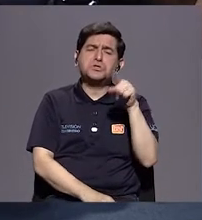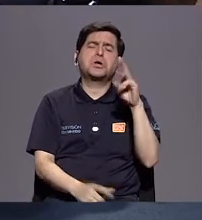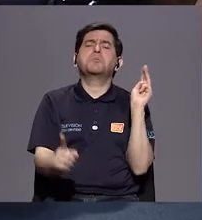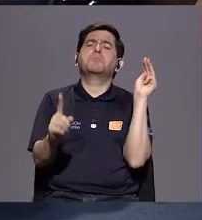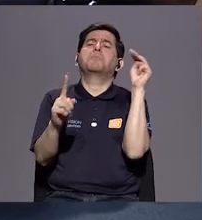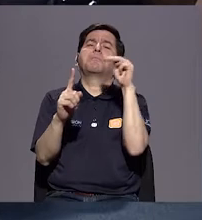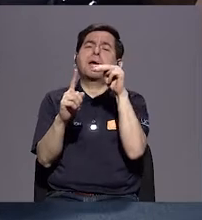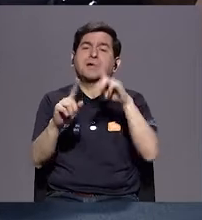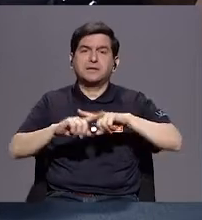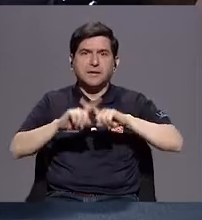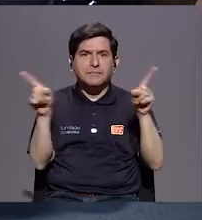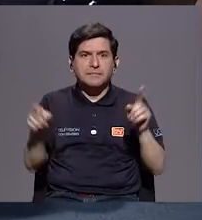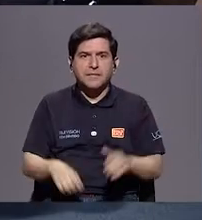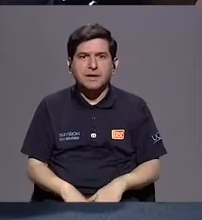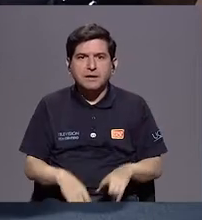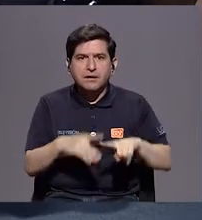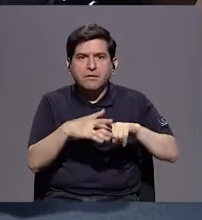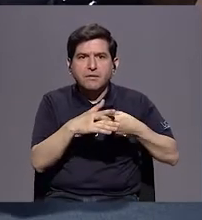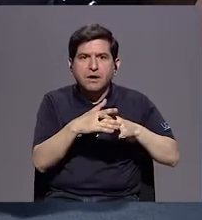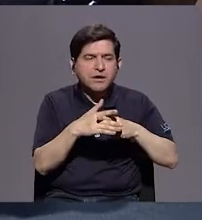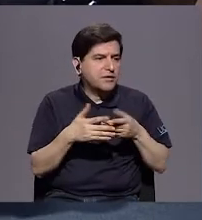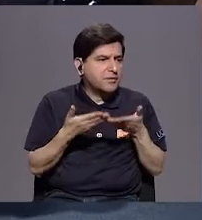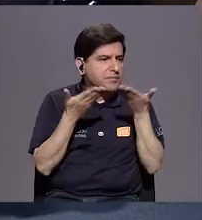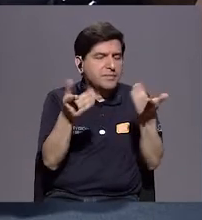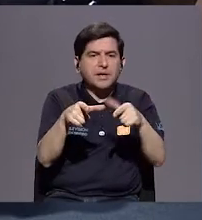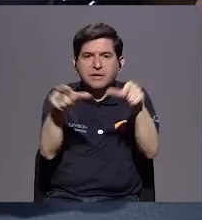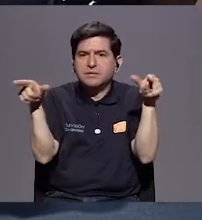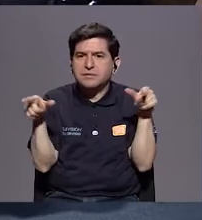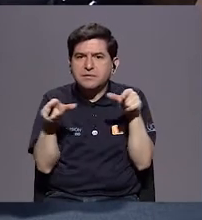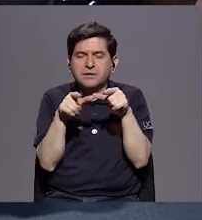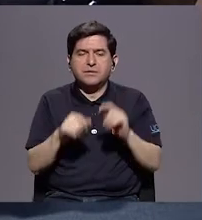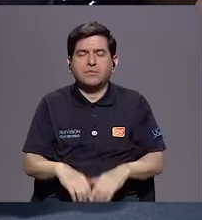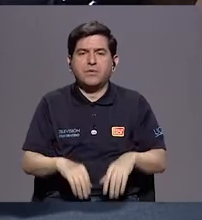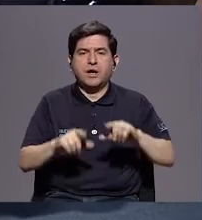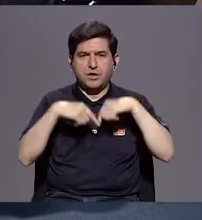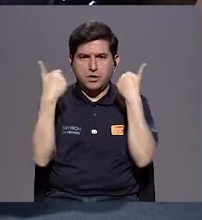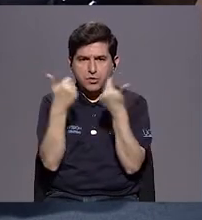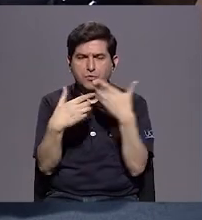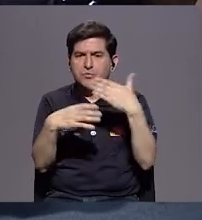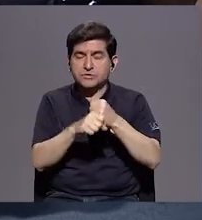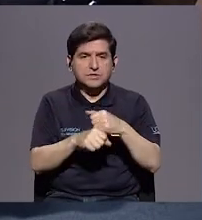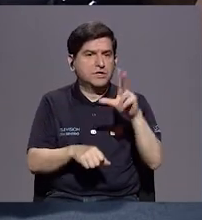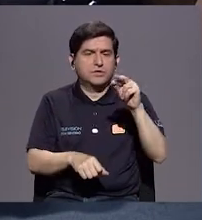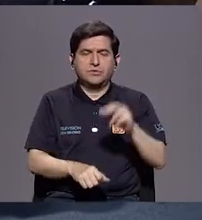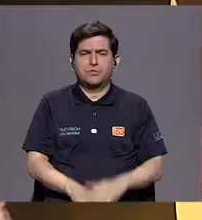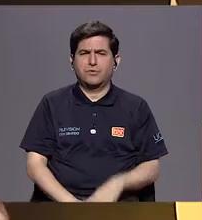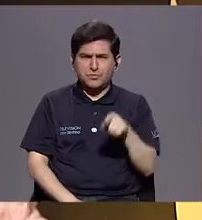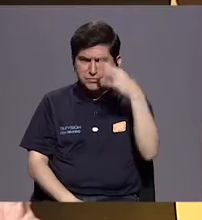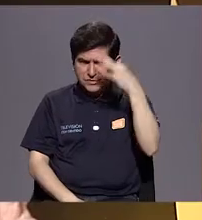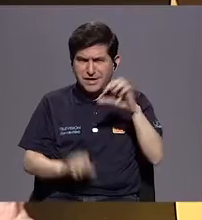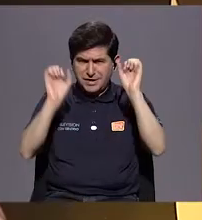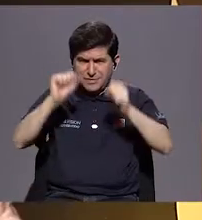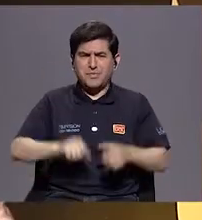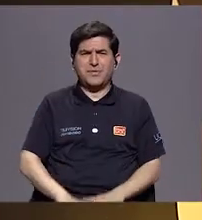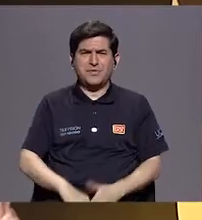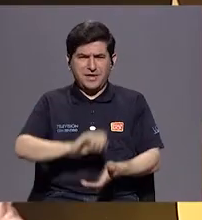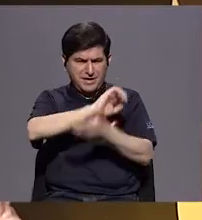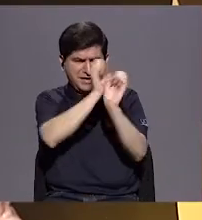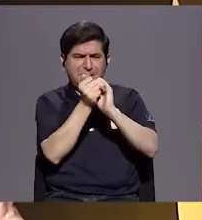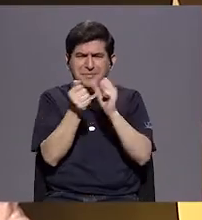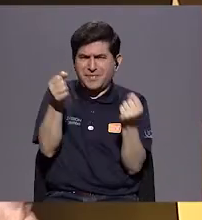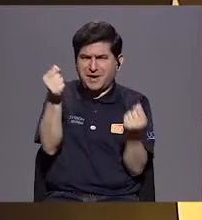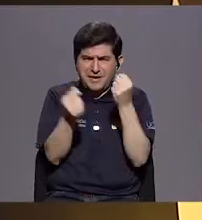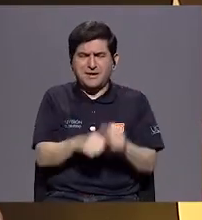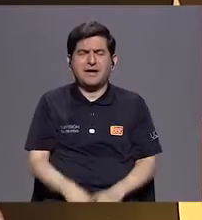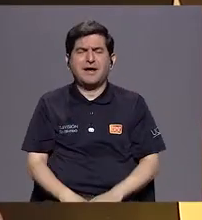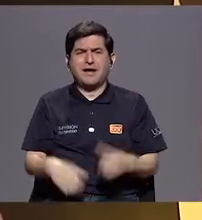estas son las metas, pero no estamos dando las herramientas a los sectores para evidentemente hacerlo, ¿verdad? ¿Y usted cree que es factible cambiar, digamos, la flota vehicular